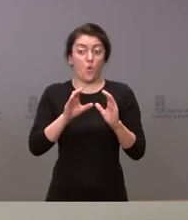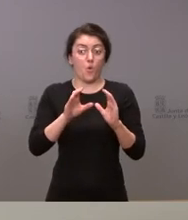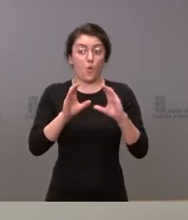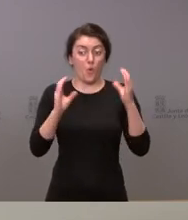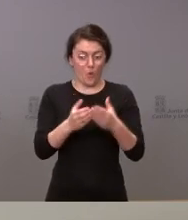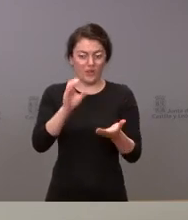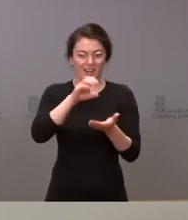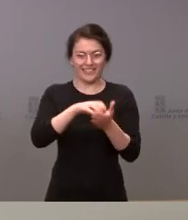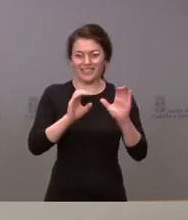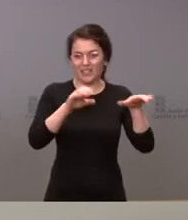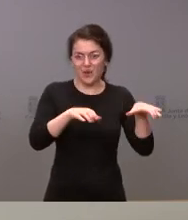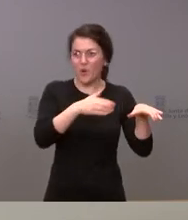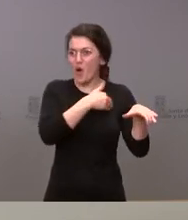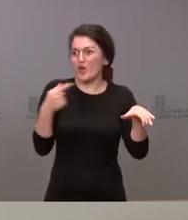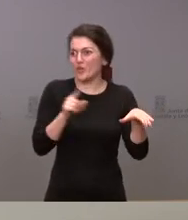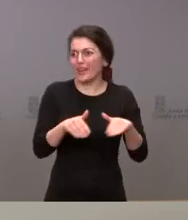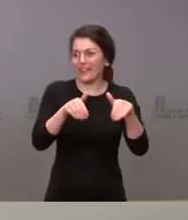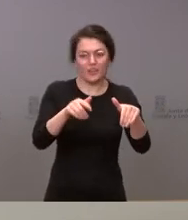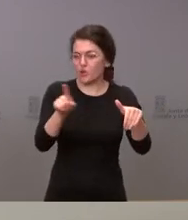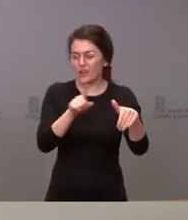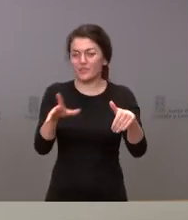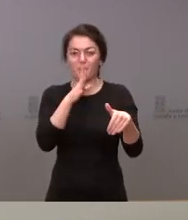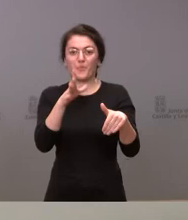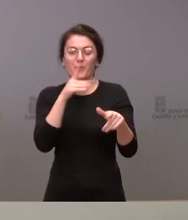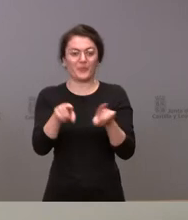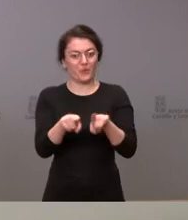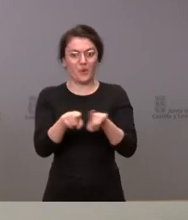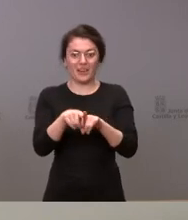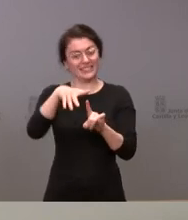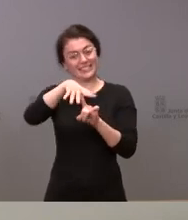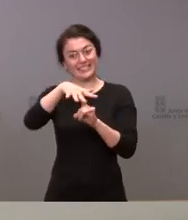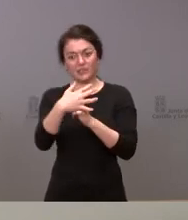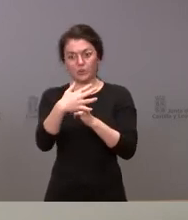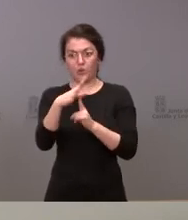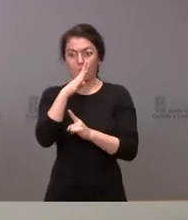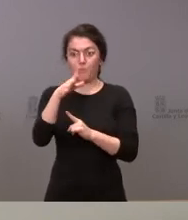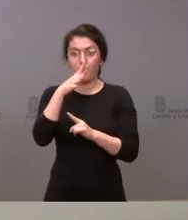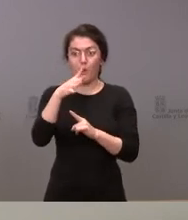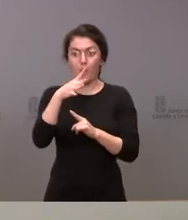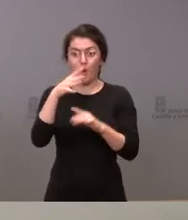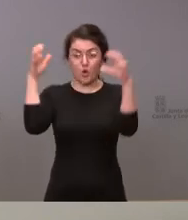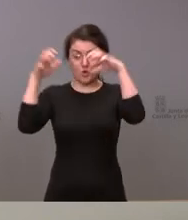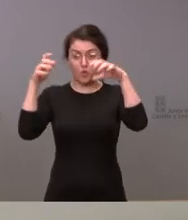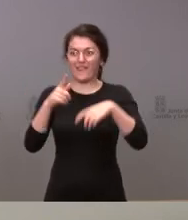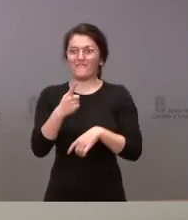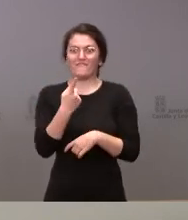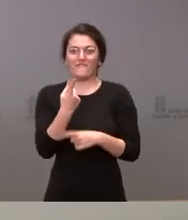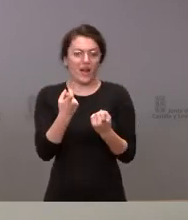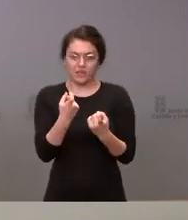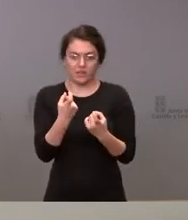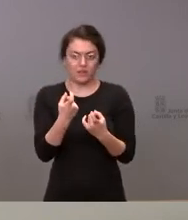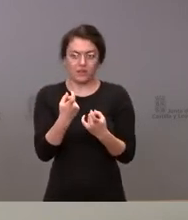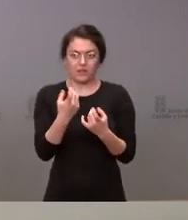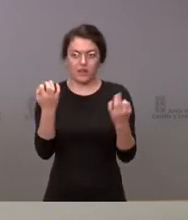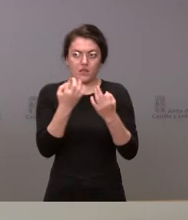preciso, sino por el hecho de que la situación de estrés hídrico finalizara y las lluvias vinieran cuanto